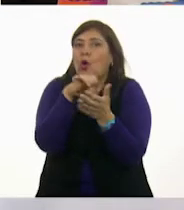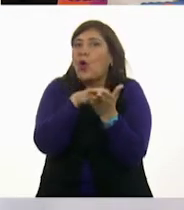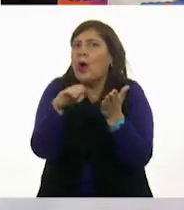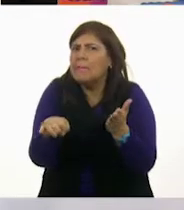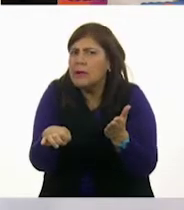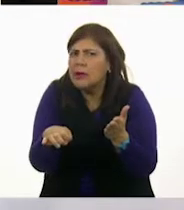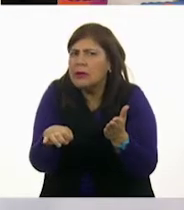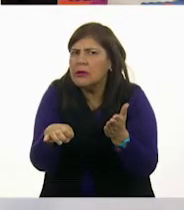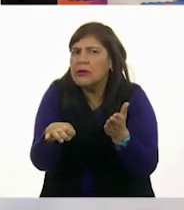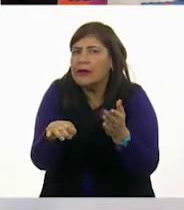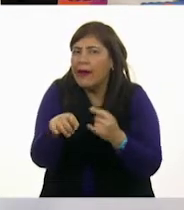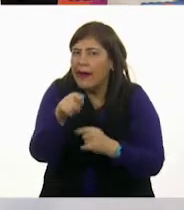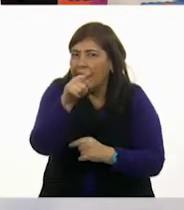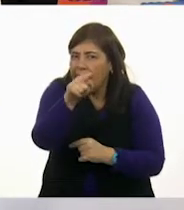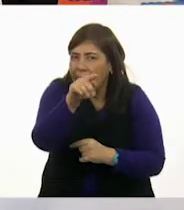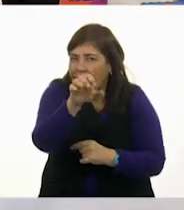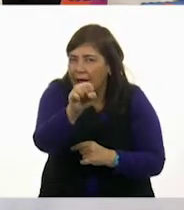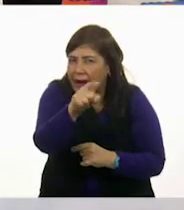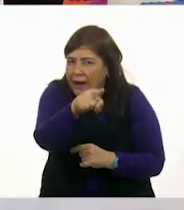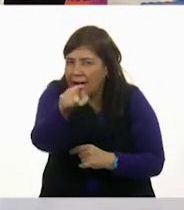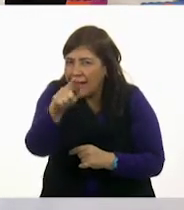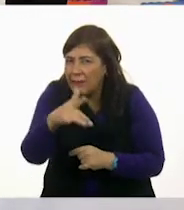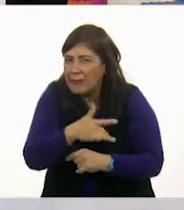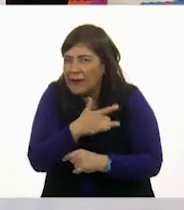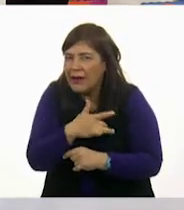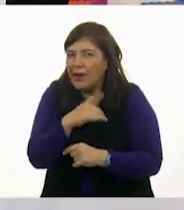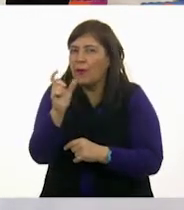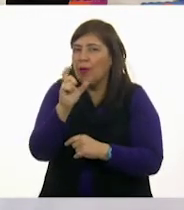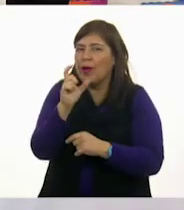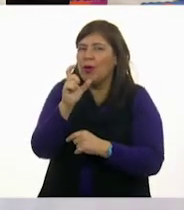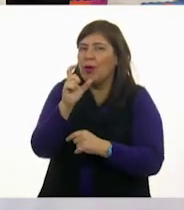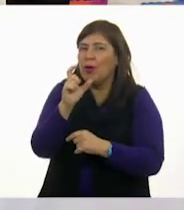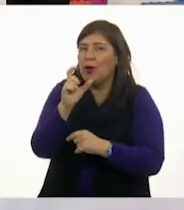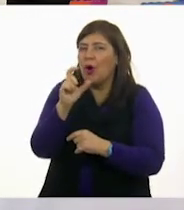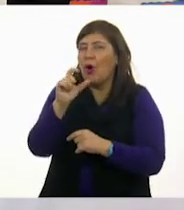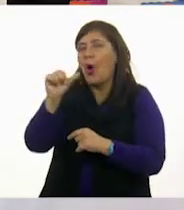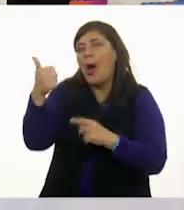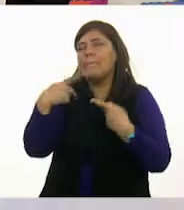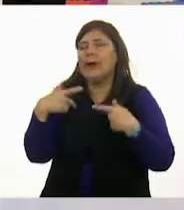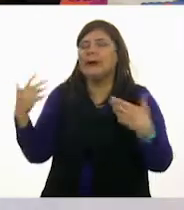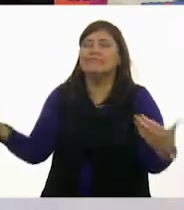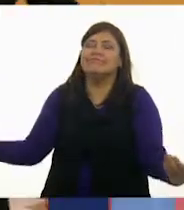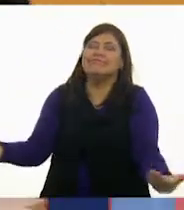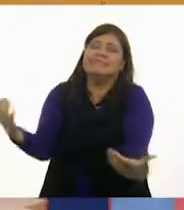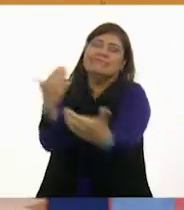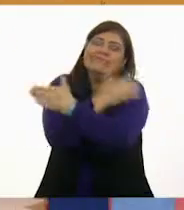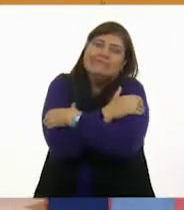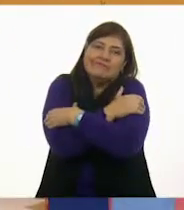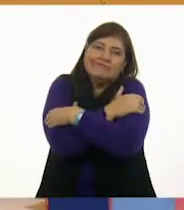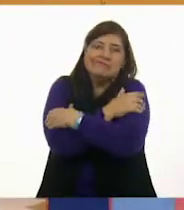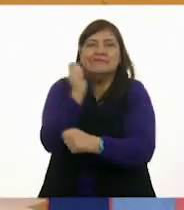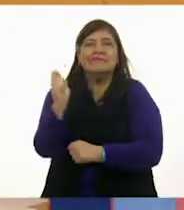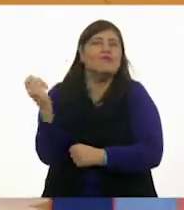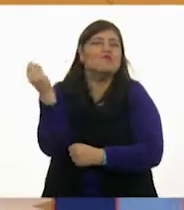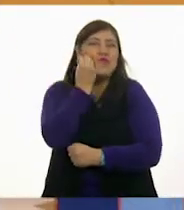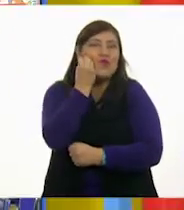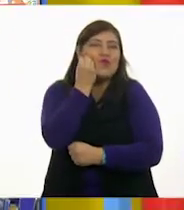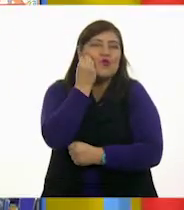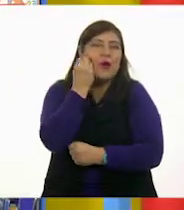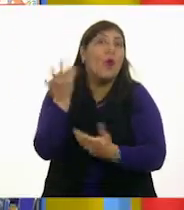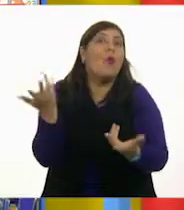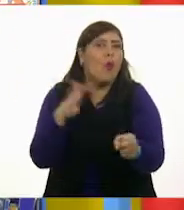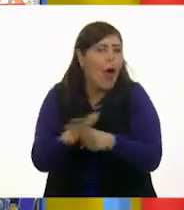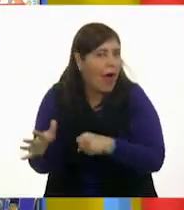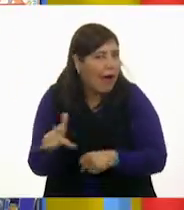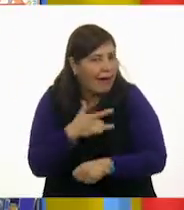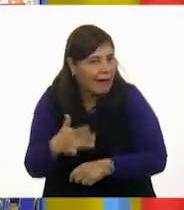esa emoción que sientes cuando alguien muy querido te abraza y te da un gran beso. Ah. ¿Cuál